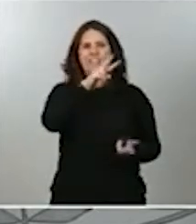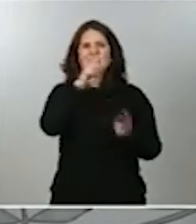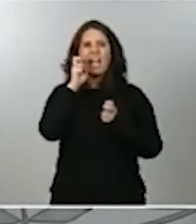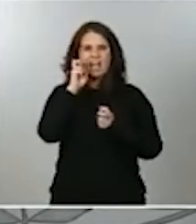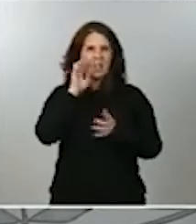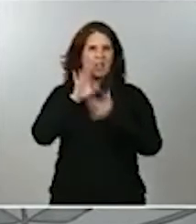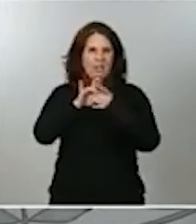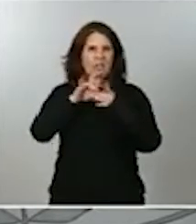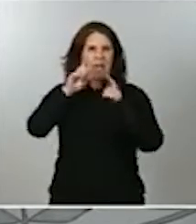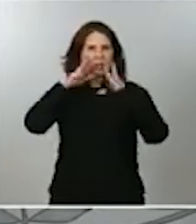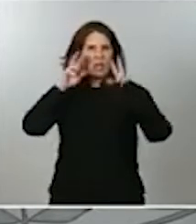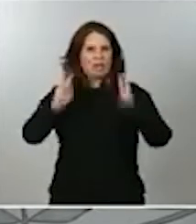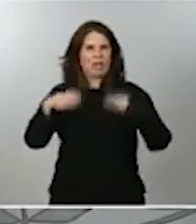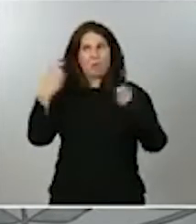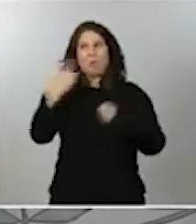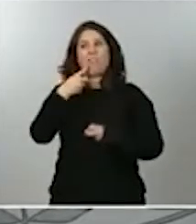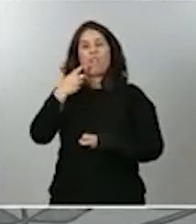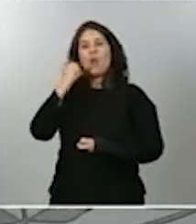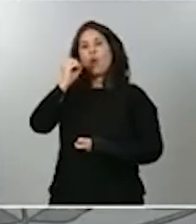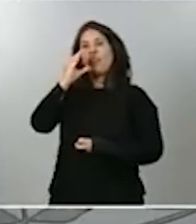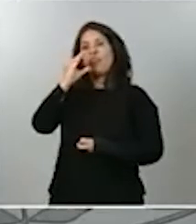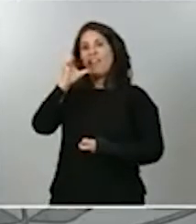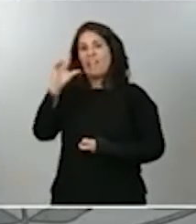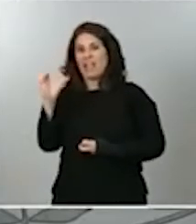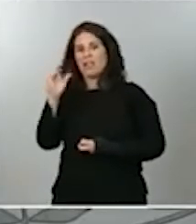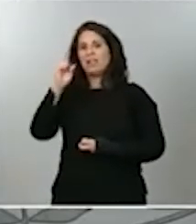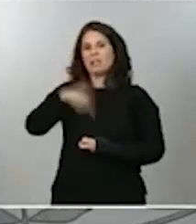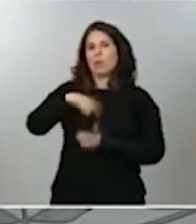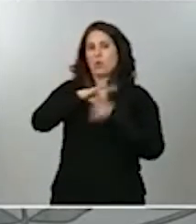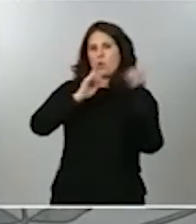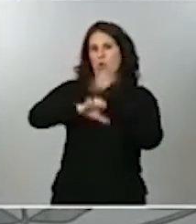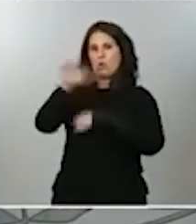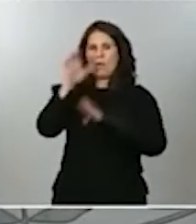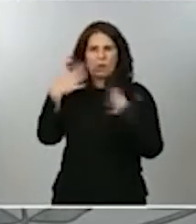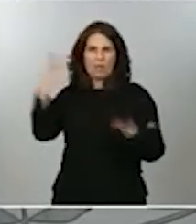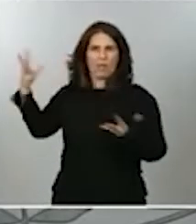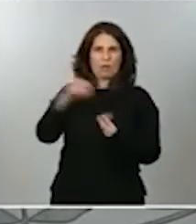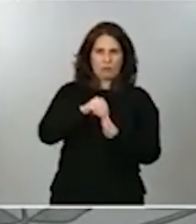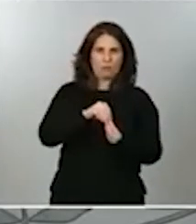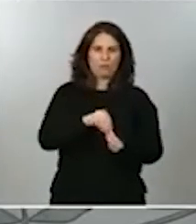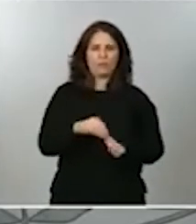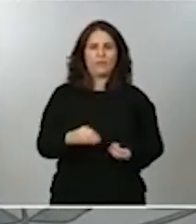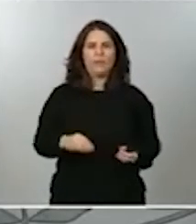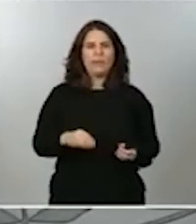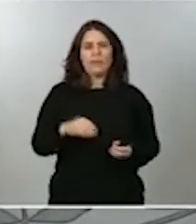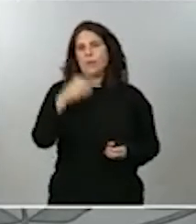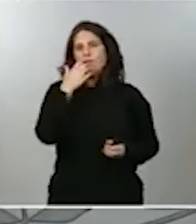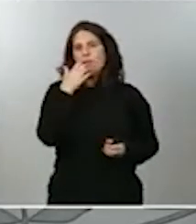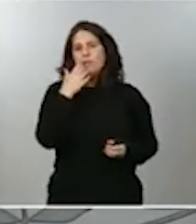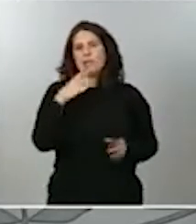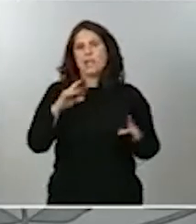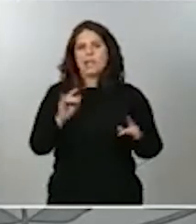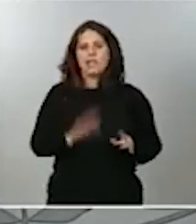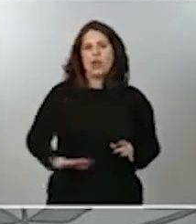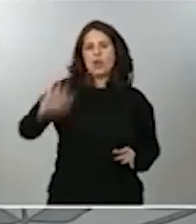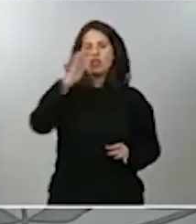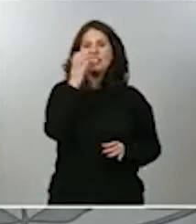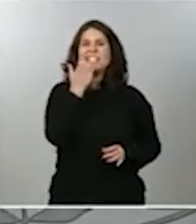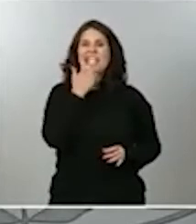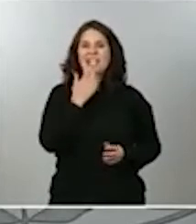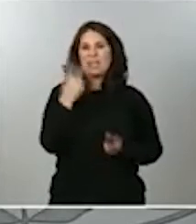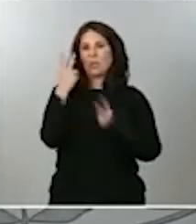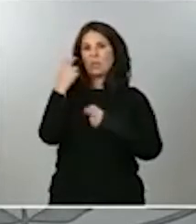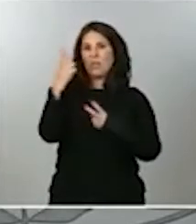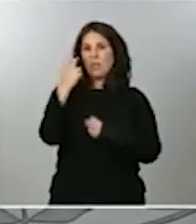y la propia OCDE. Esto implica que países o territorios con baja o nula tributación se